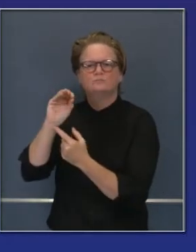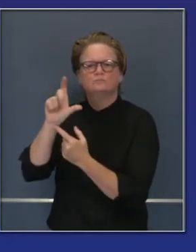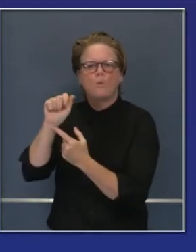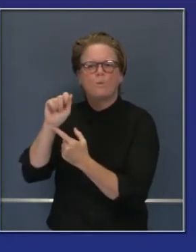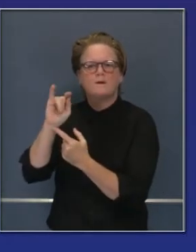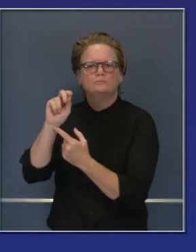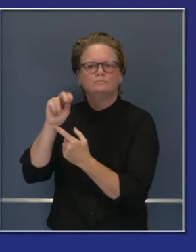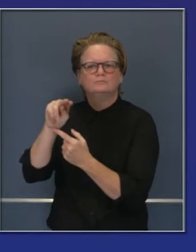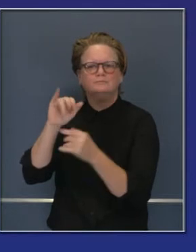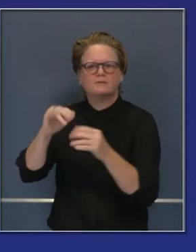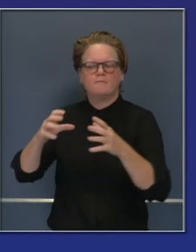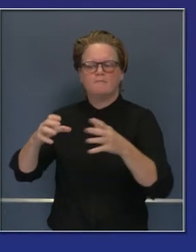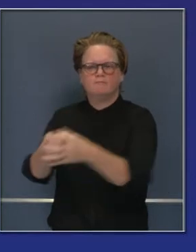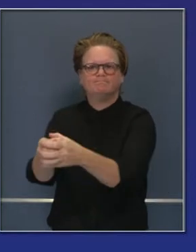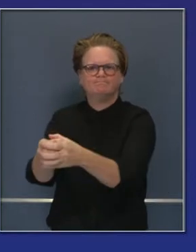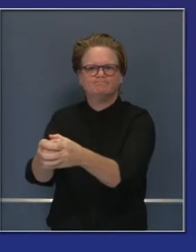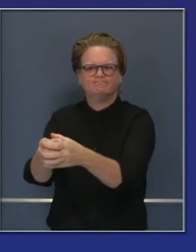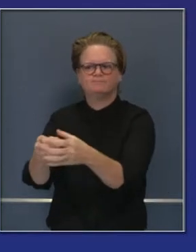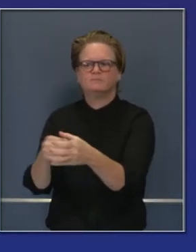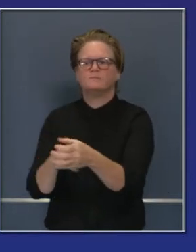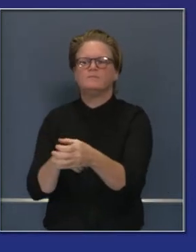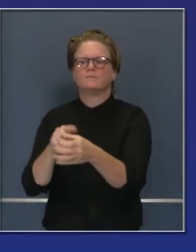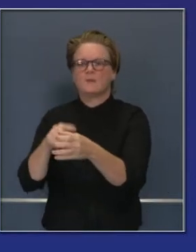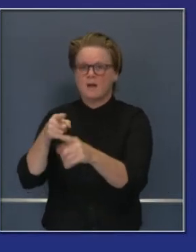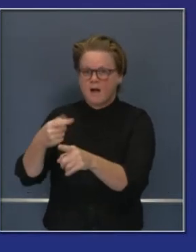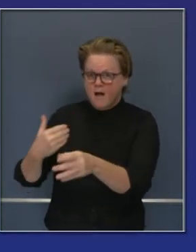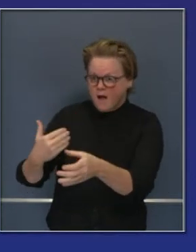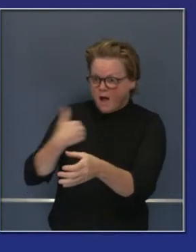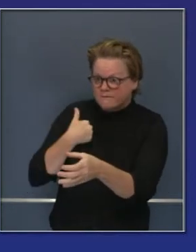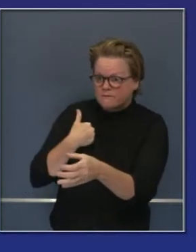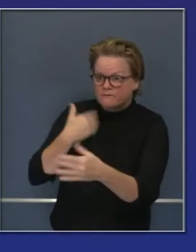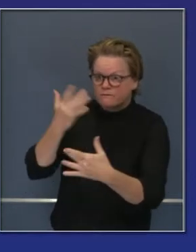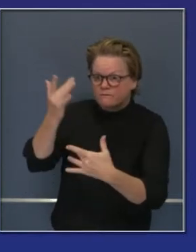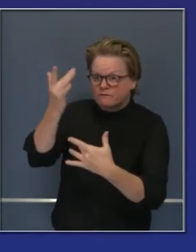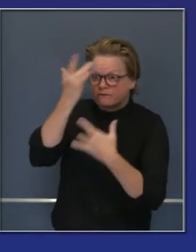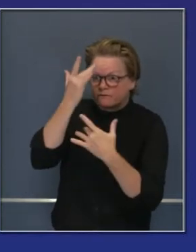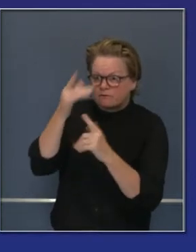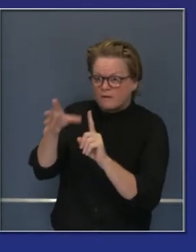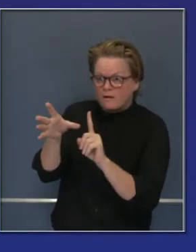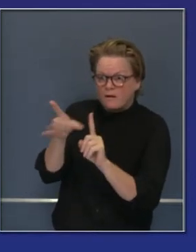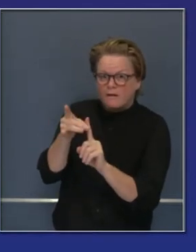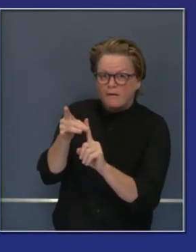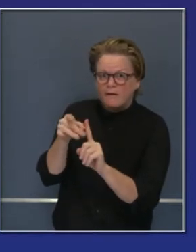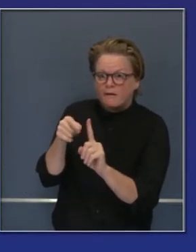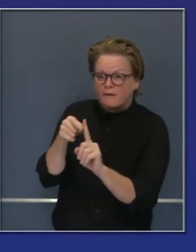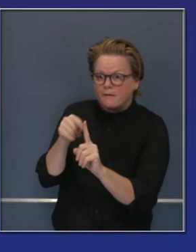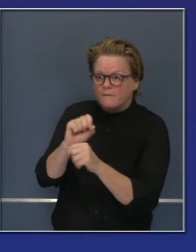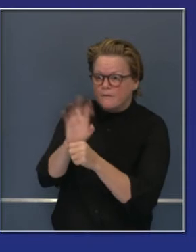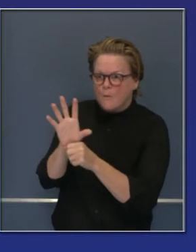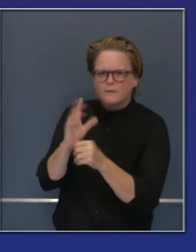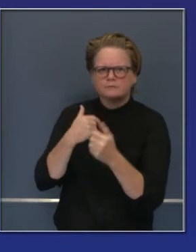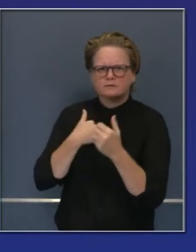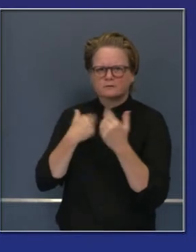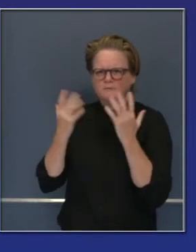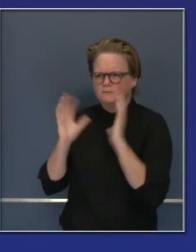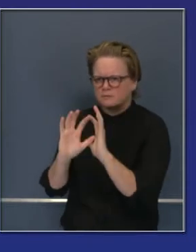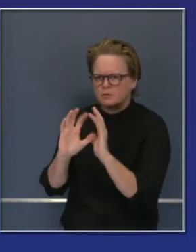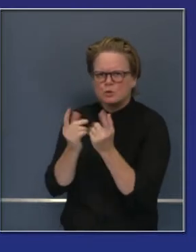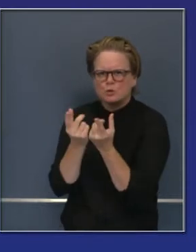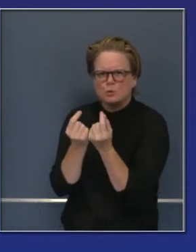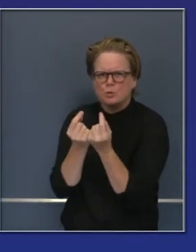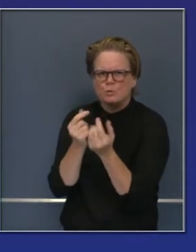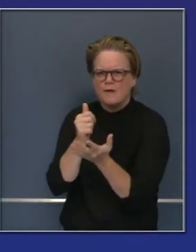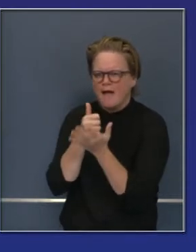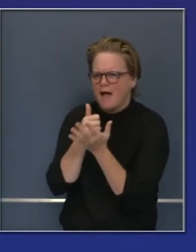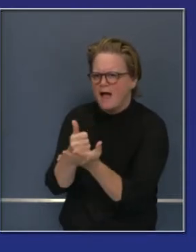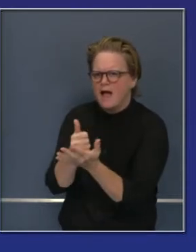identificar a personas, las pruebas, personas que puedan tener resultado positivo. Y preparar el protocolo para proteger